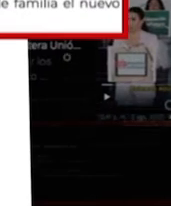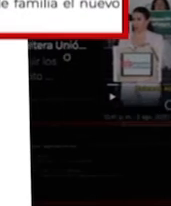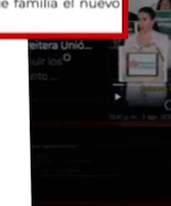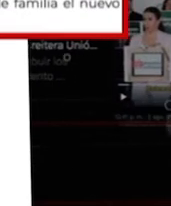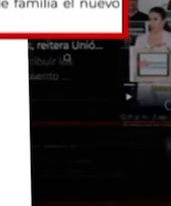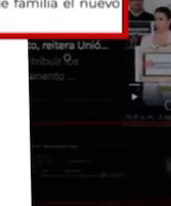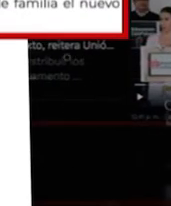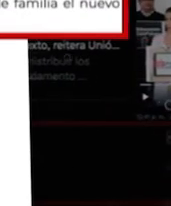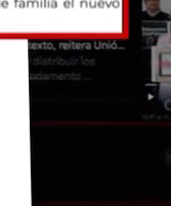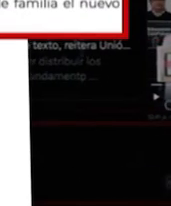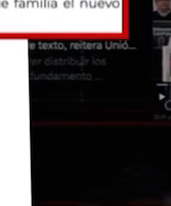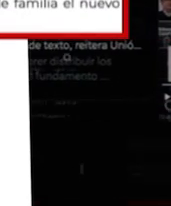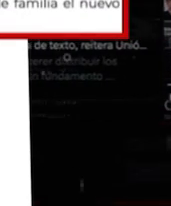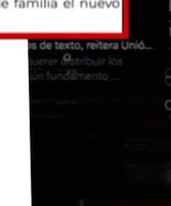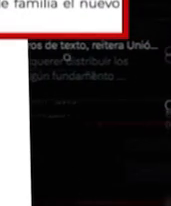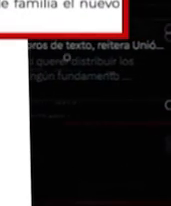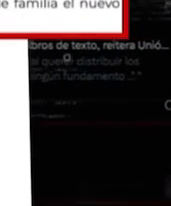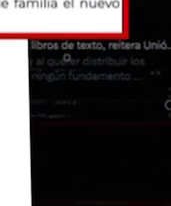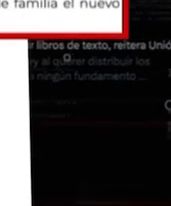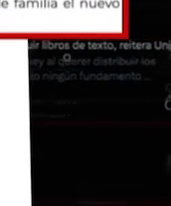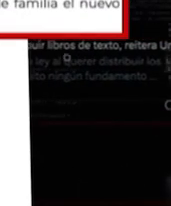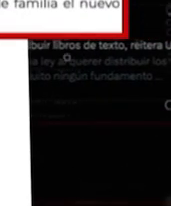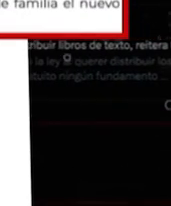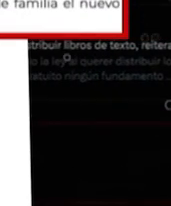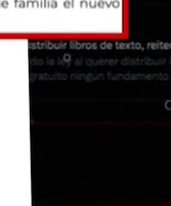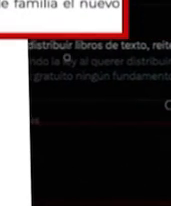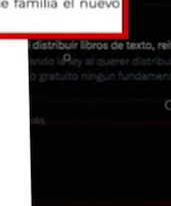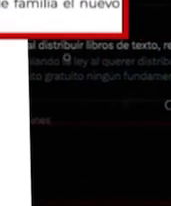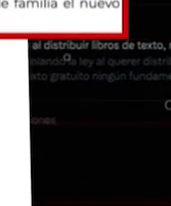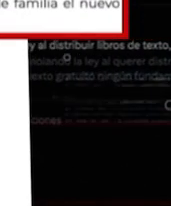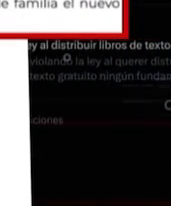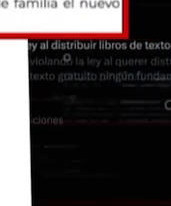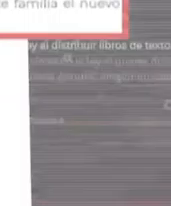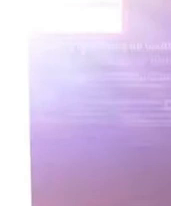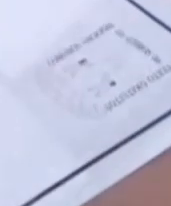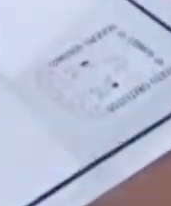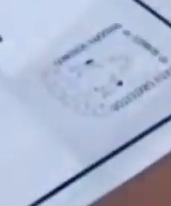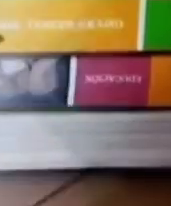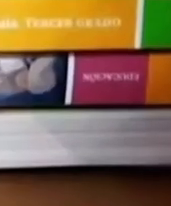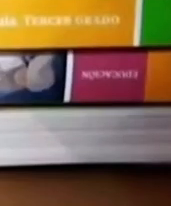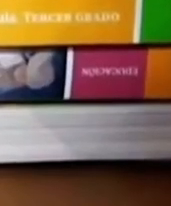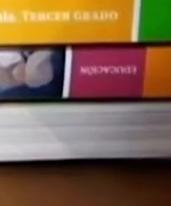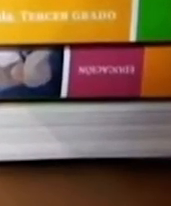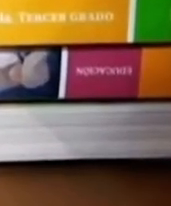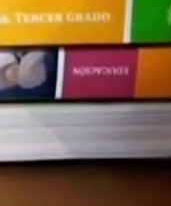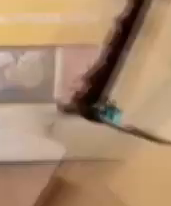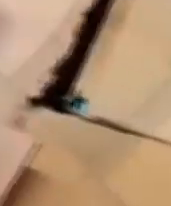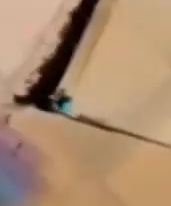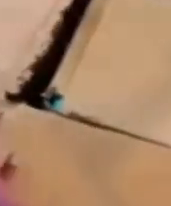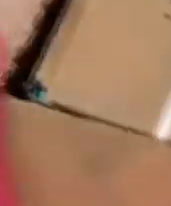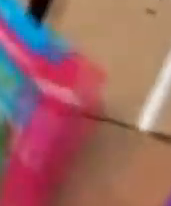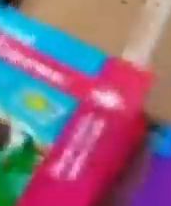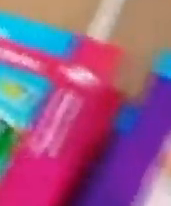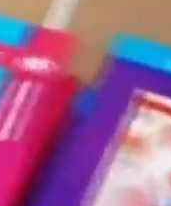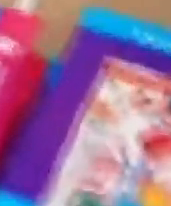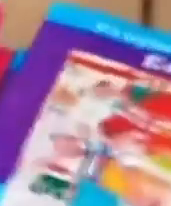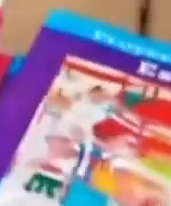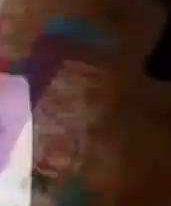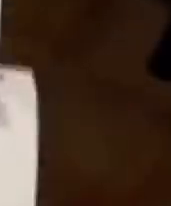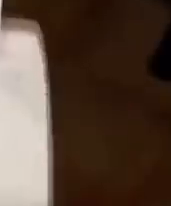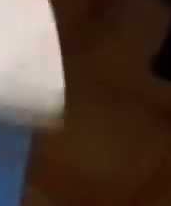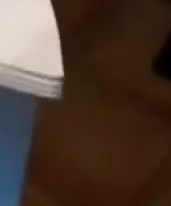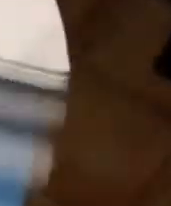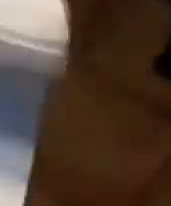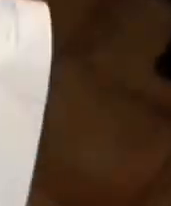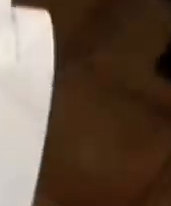especialistas para el diseño de los contenidos de los nuevos libros de texto gratuitos. En los trabajos para elaborar los